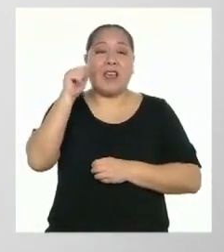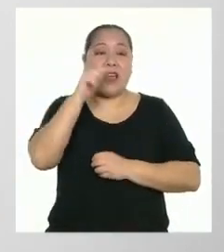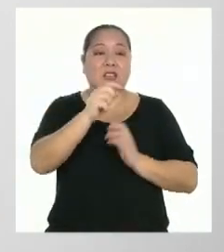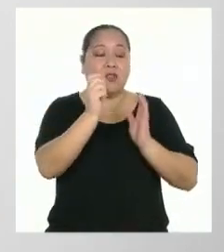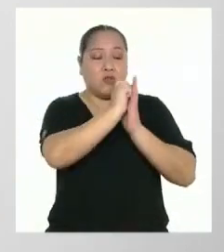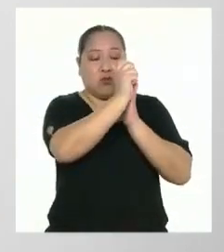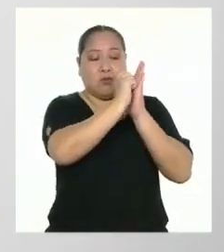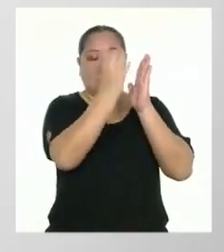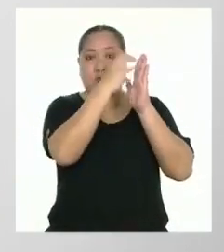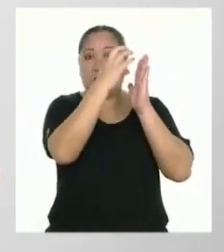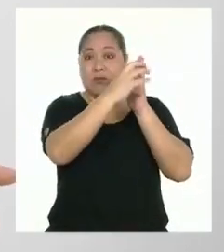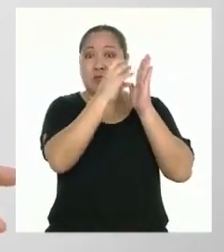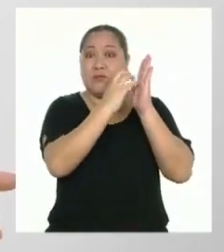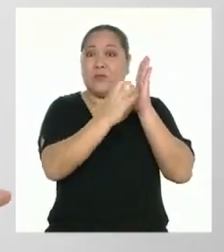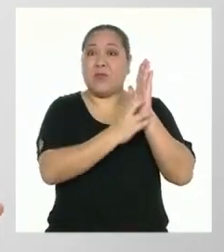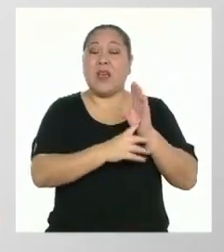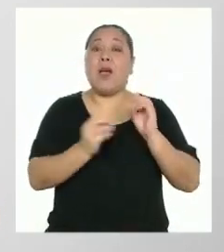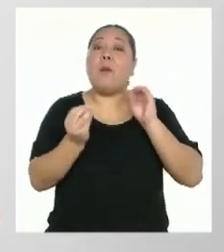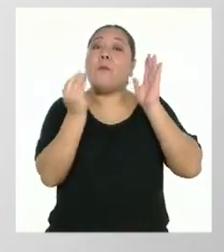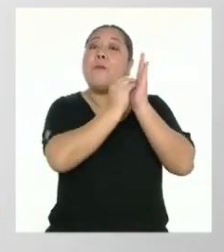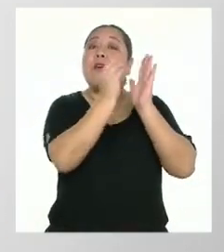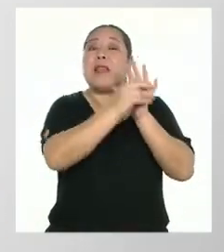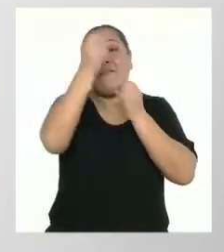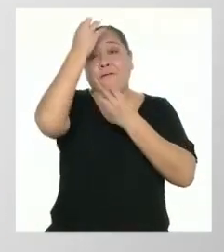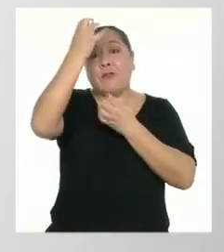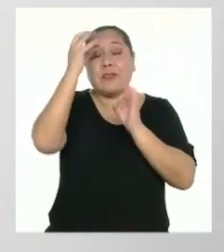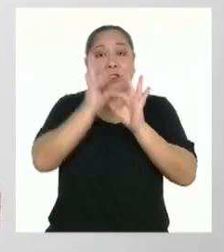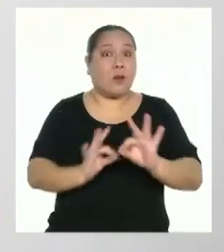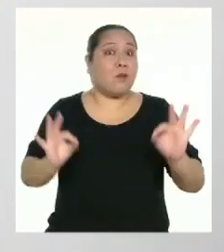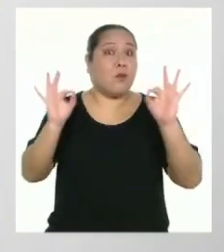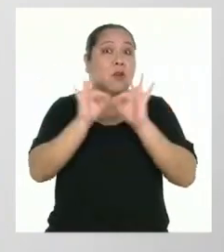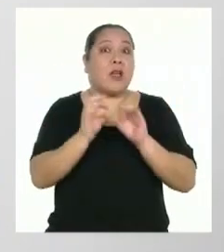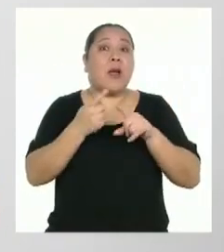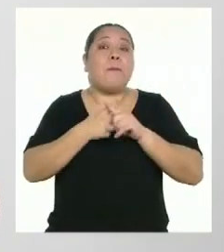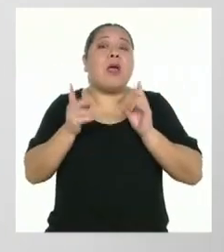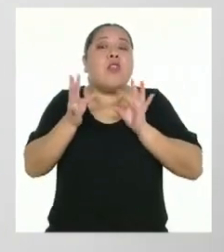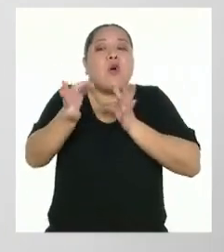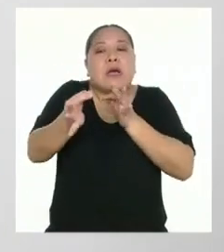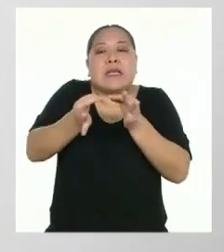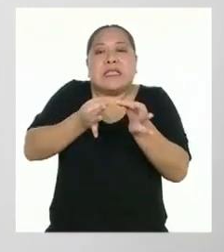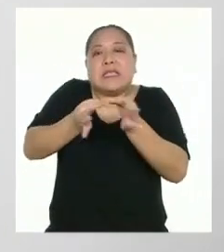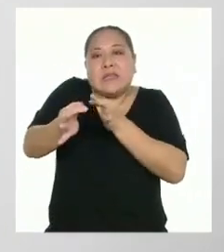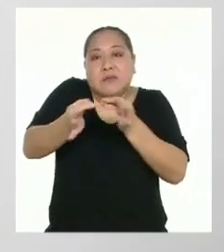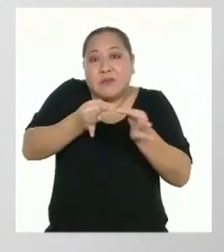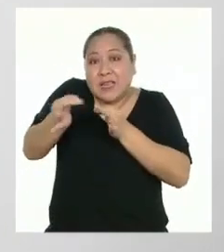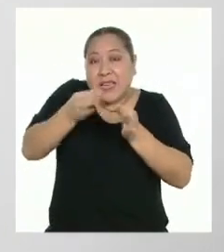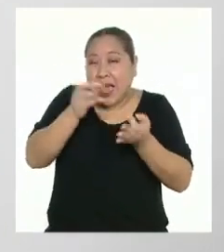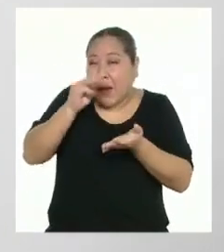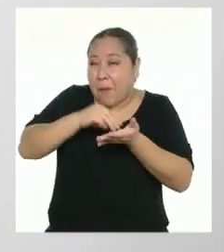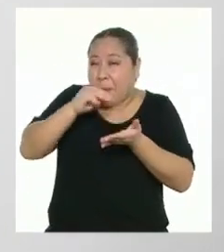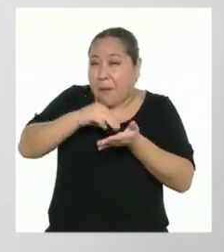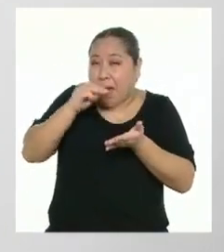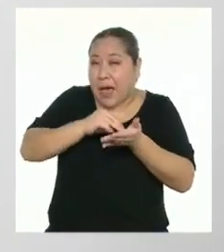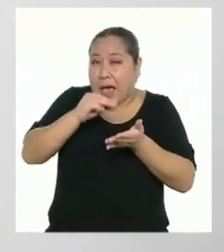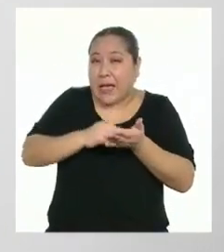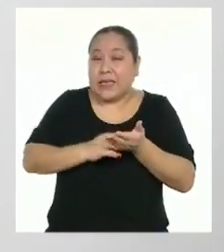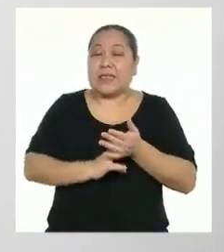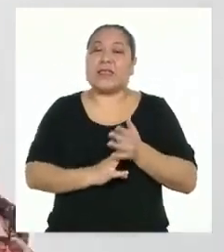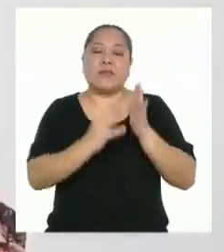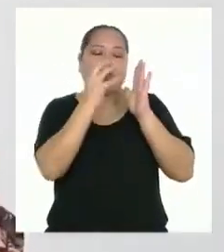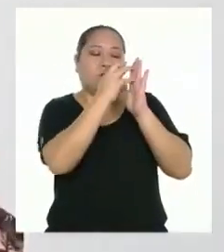visual que presenta información importante, pero la explica principalmente de forma